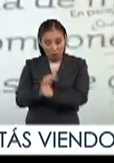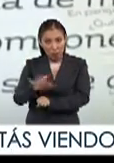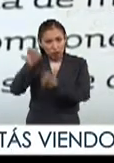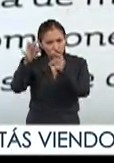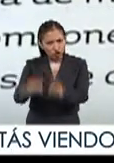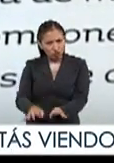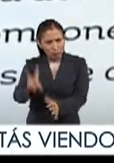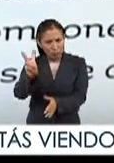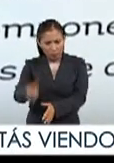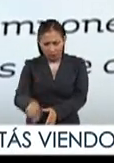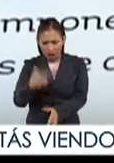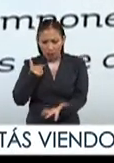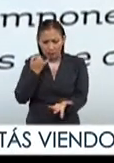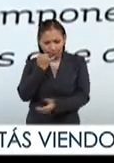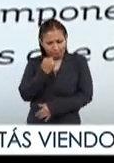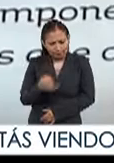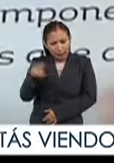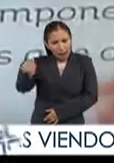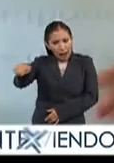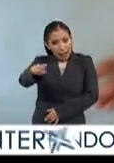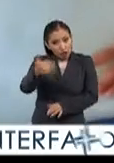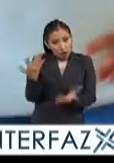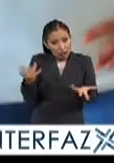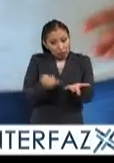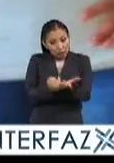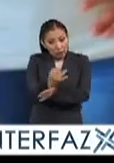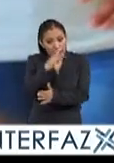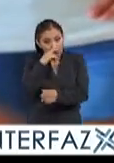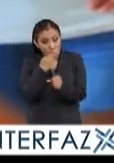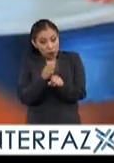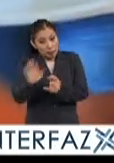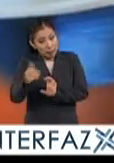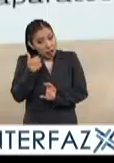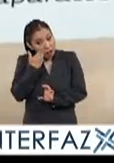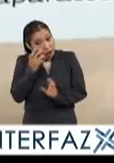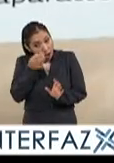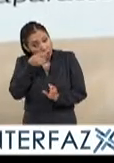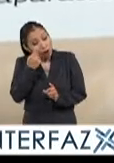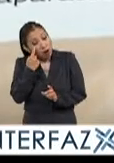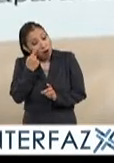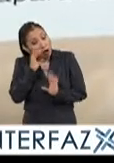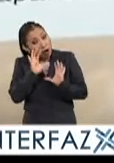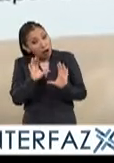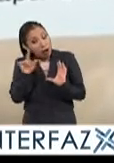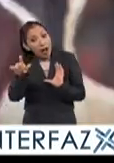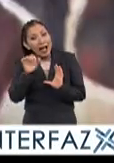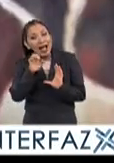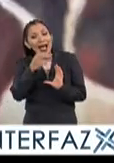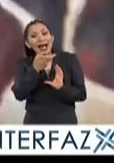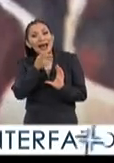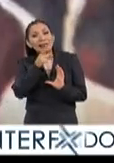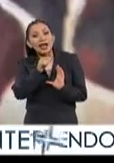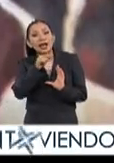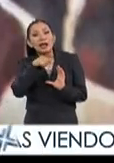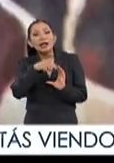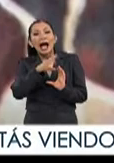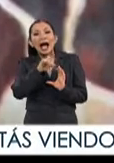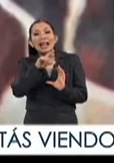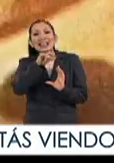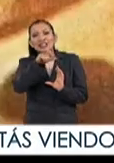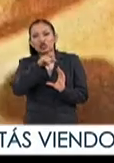veraz y objetiva a fin de que tomen decisiones responsables. Considera Ena Eréndida Niño Calixto